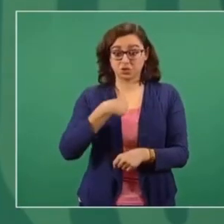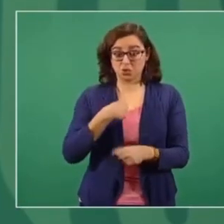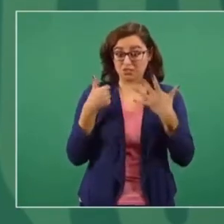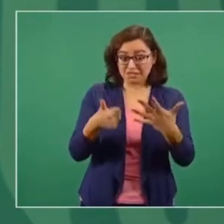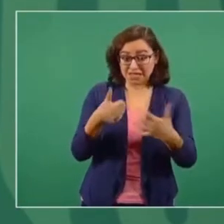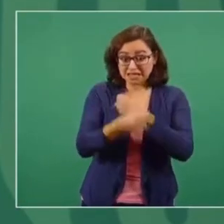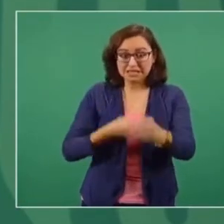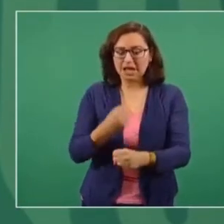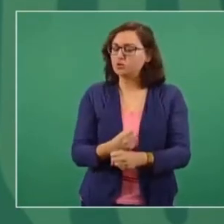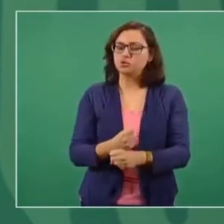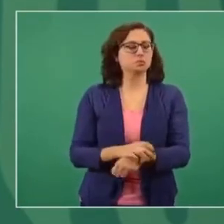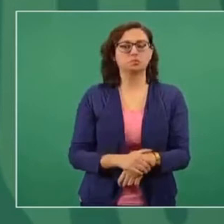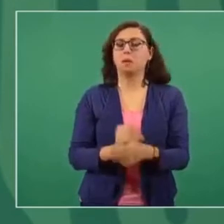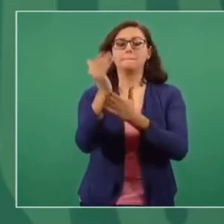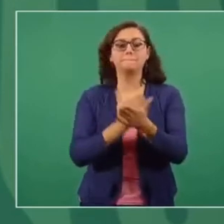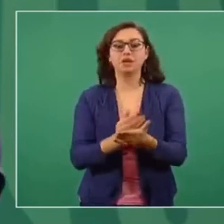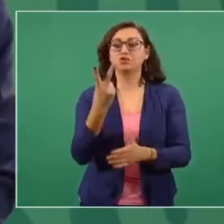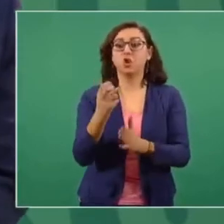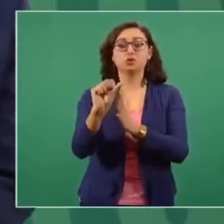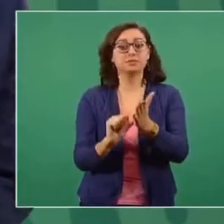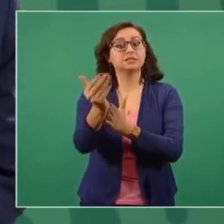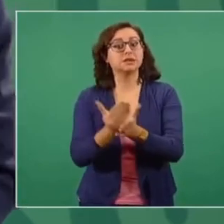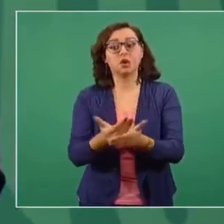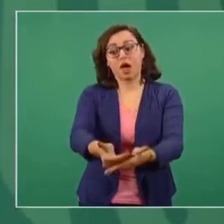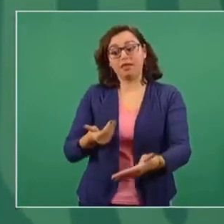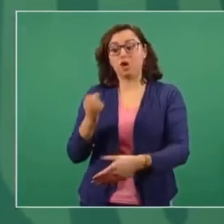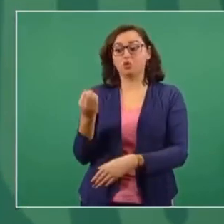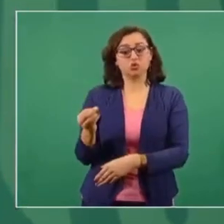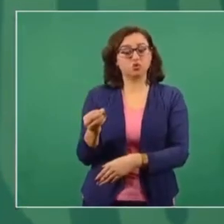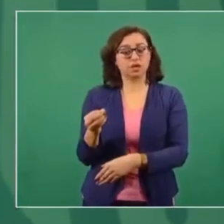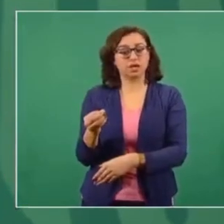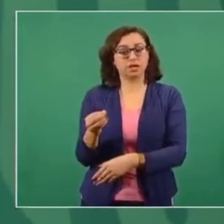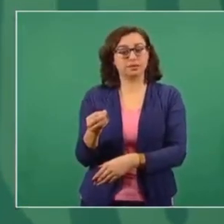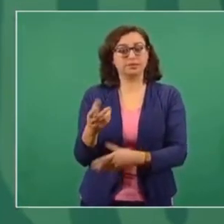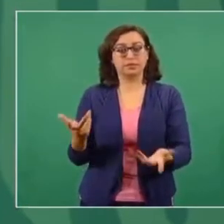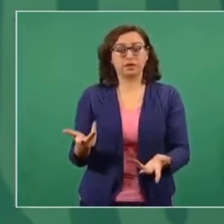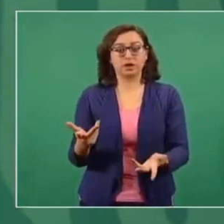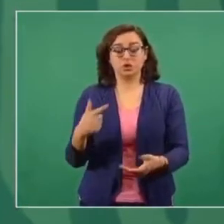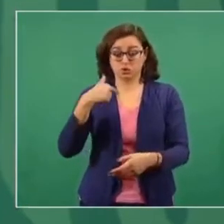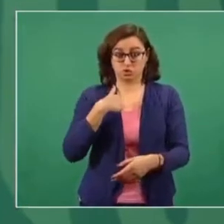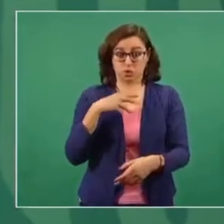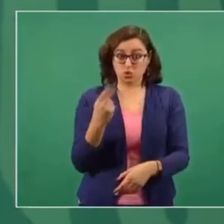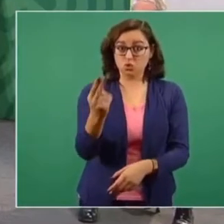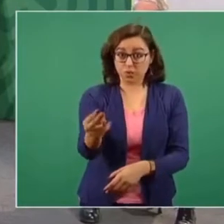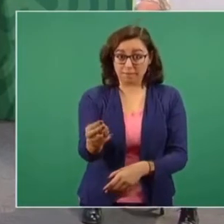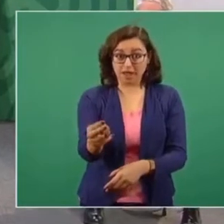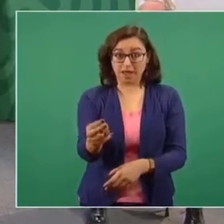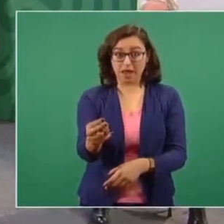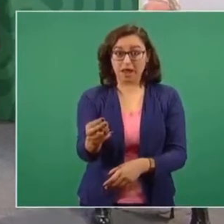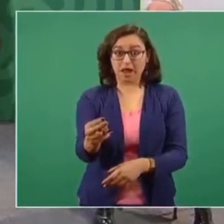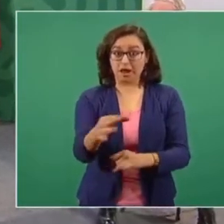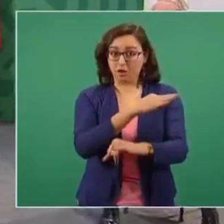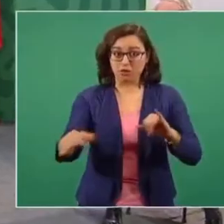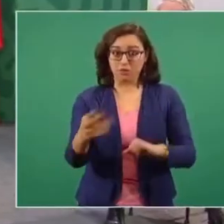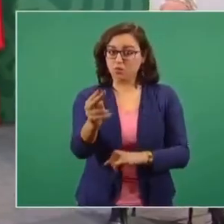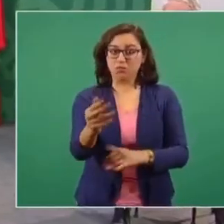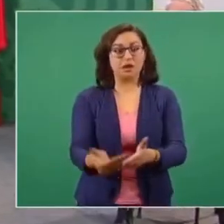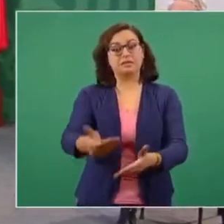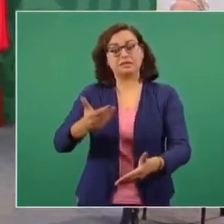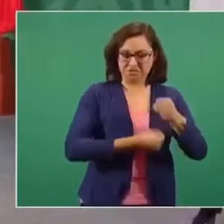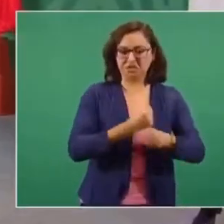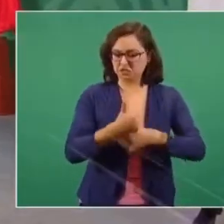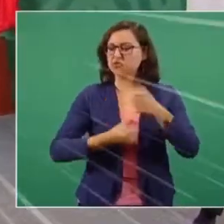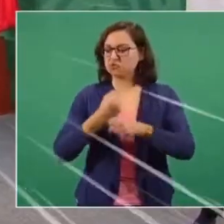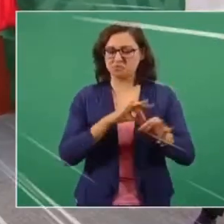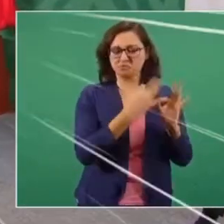que los otros presidentes, porque no voy a terminar a finales de noviembre, voy a terminar a finales de